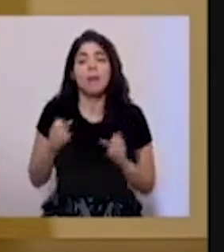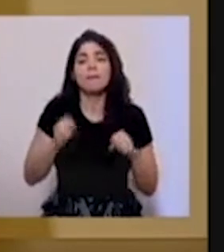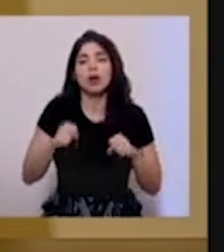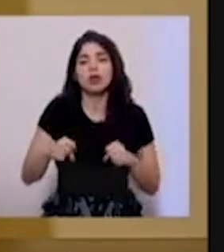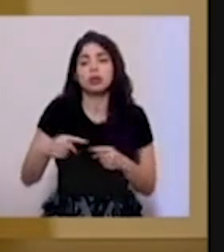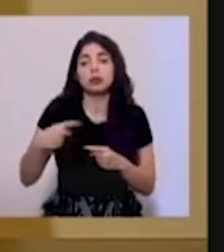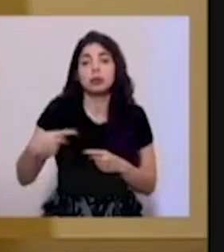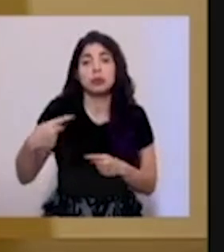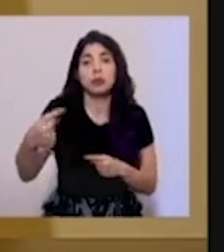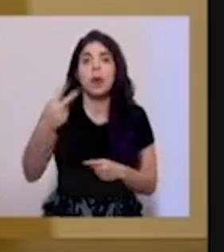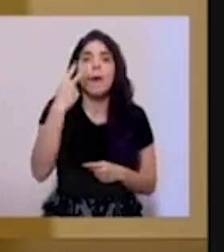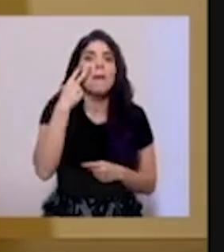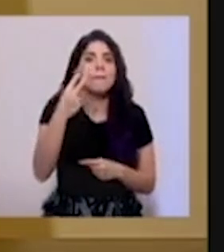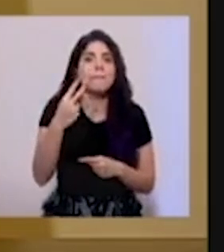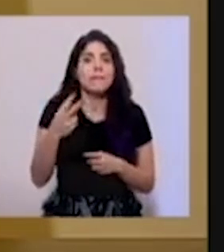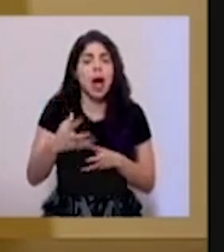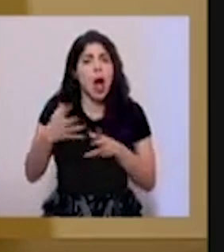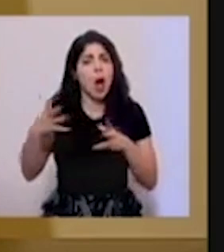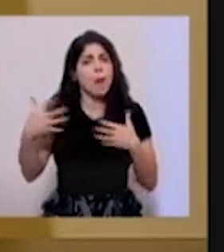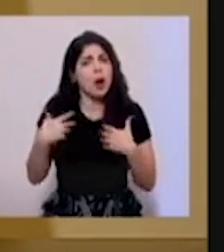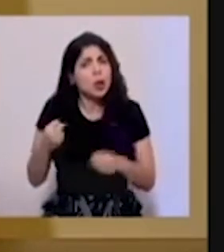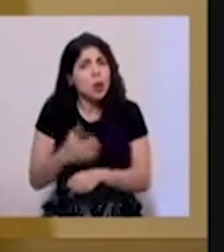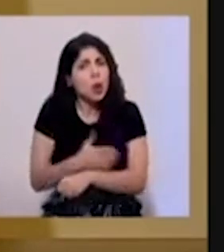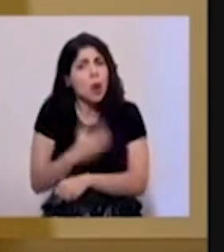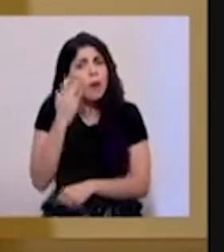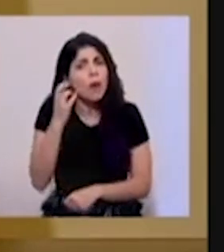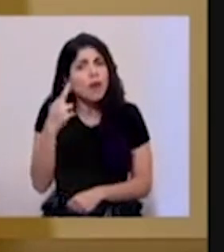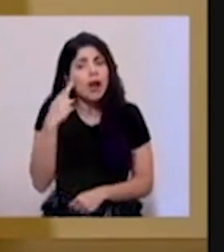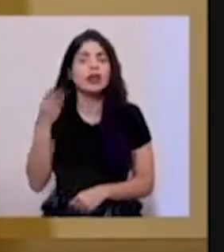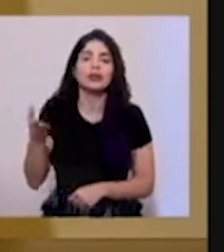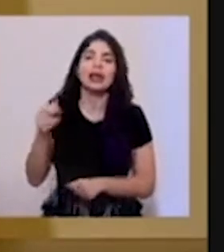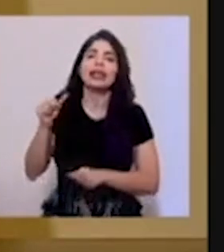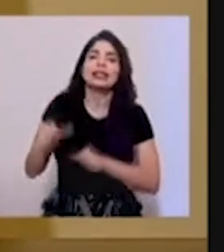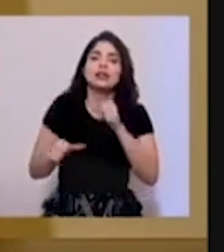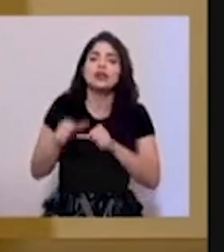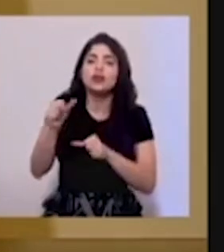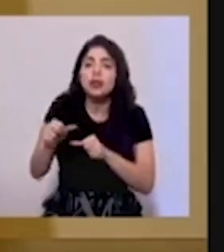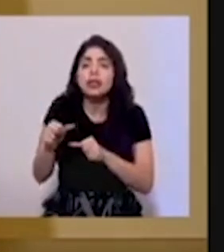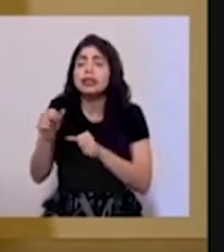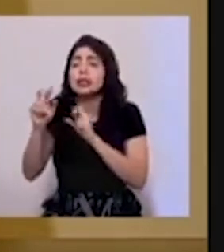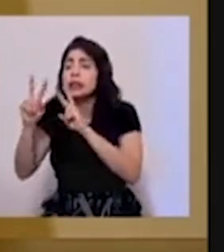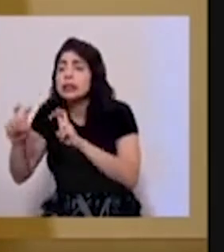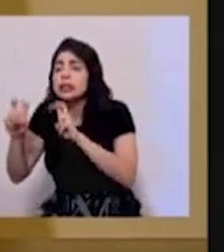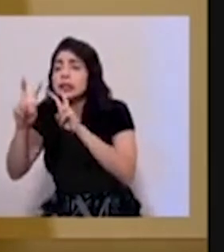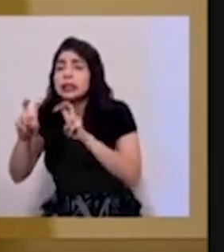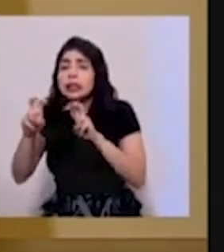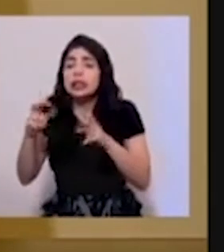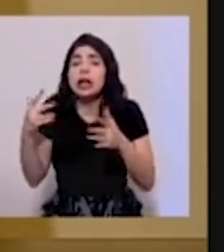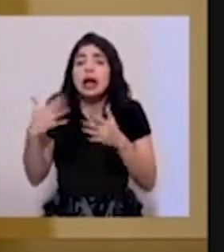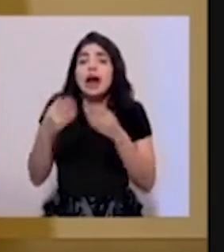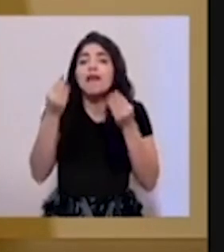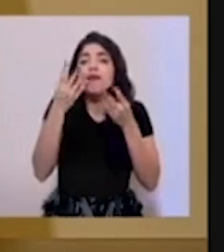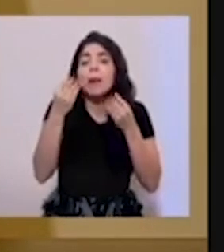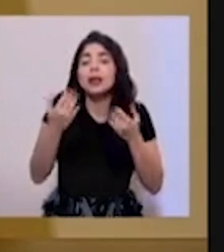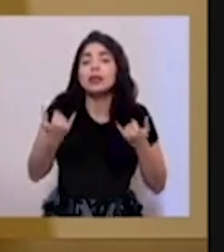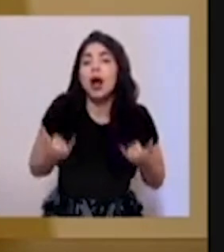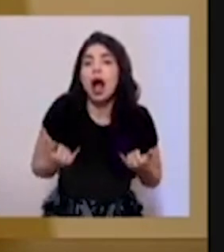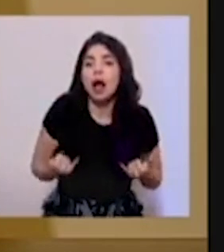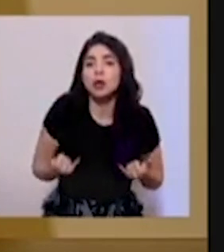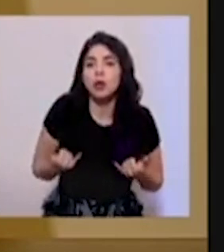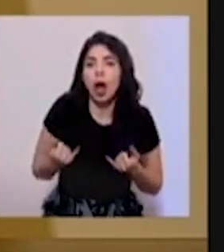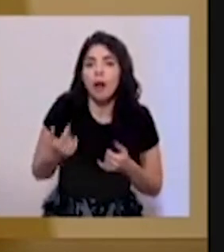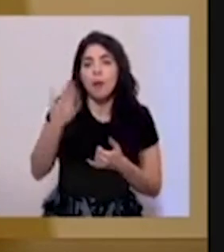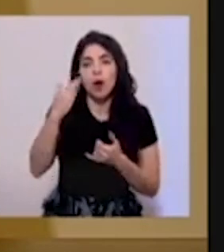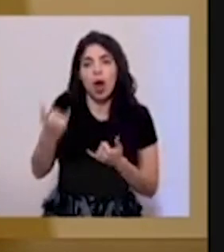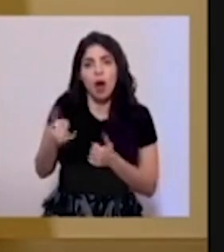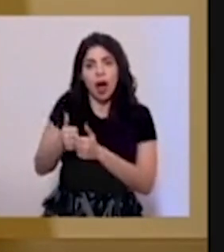vean un aumento importante en los recuperados, pero se debe a eso. Se debe a los esfuerzos que se están haciendo para poder irnos al día con la información y